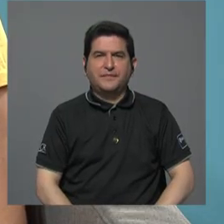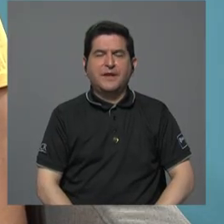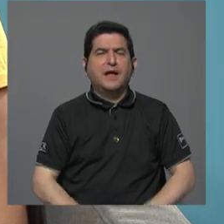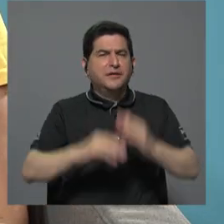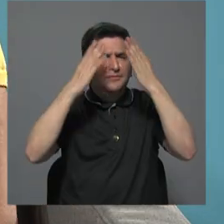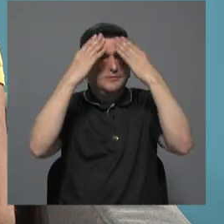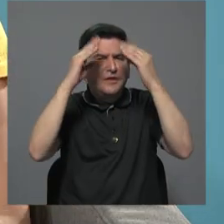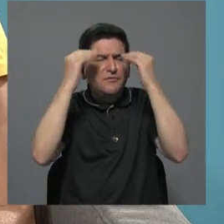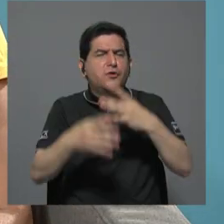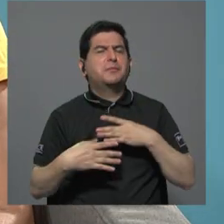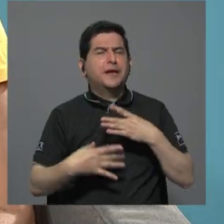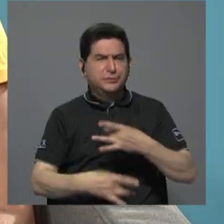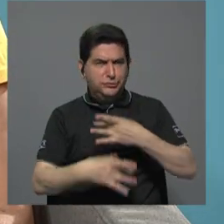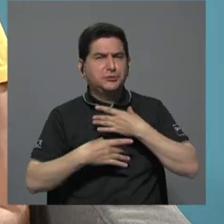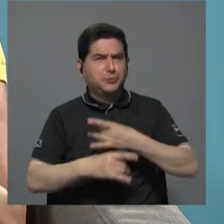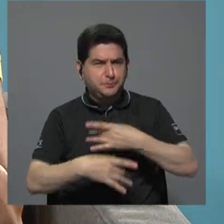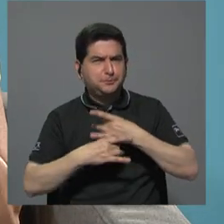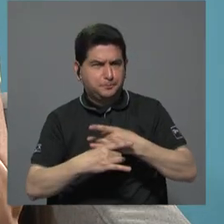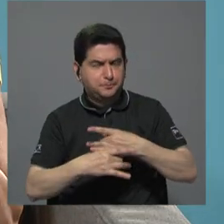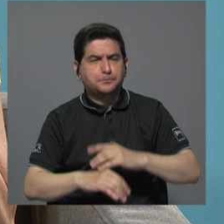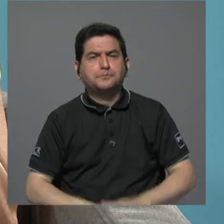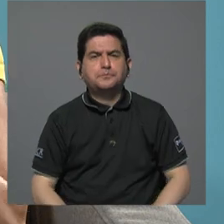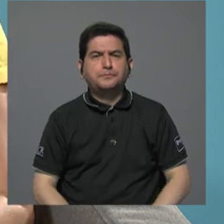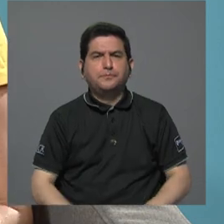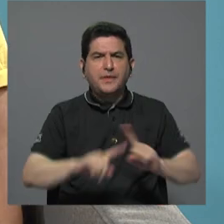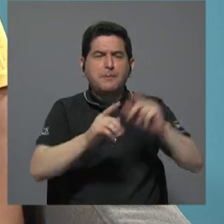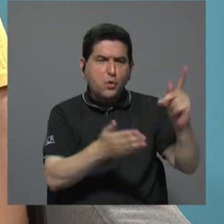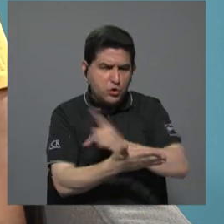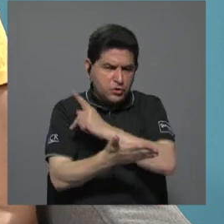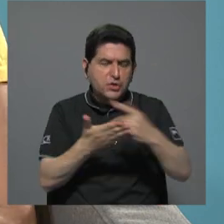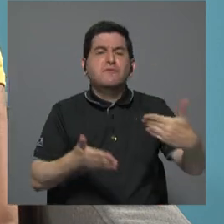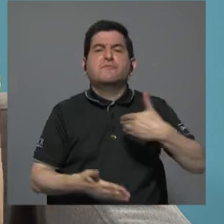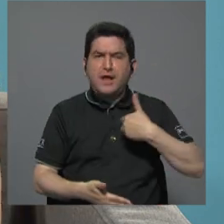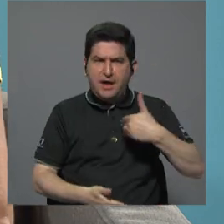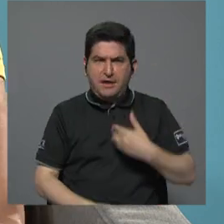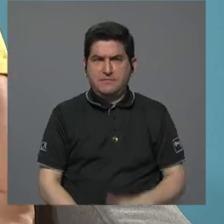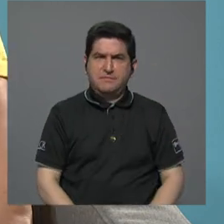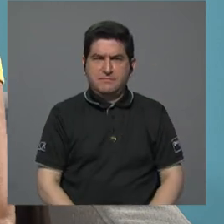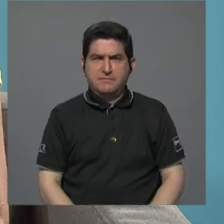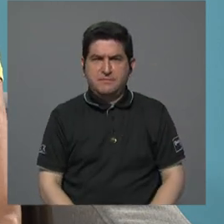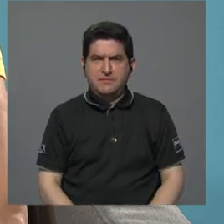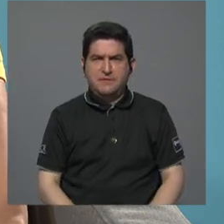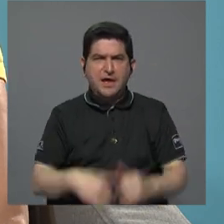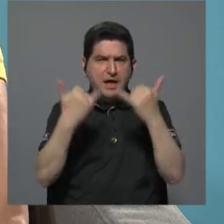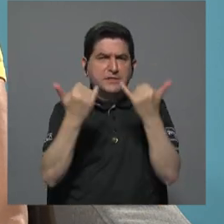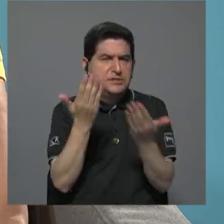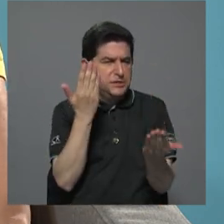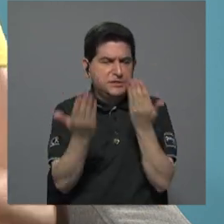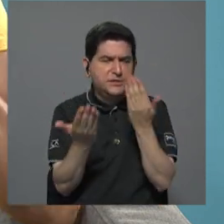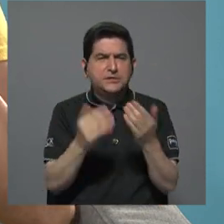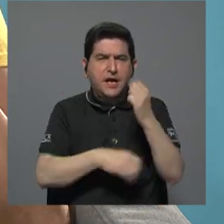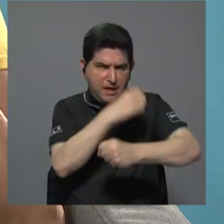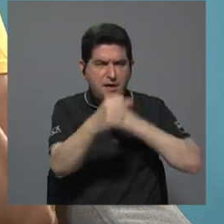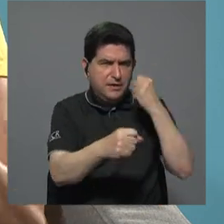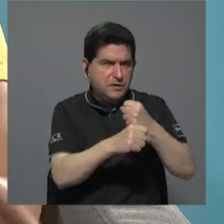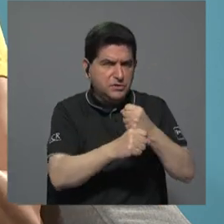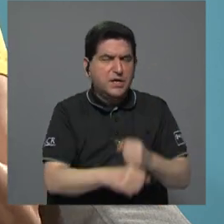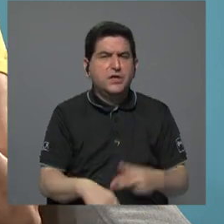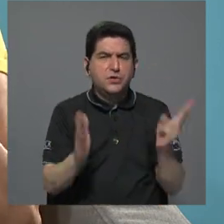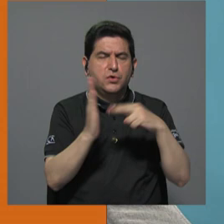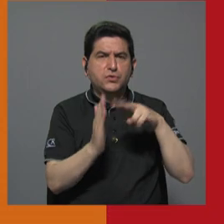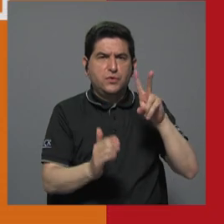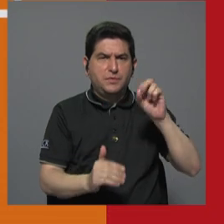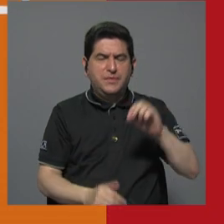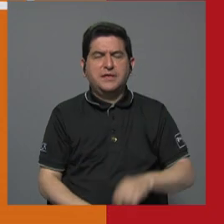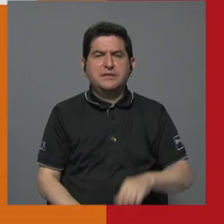unos datos que son interesantes, vamos a ver, por provincia también los tenemos. Bueno, no sé si ya hicimos la comparación con los años, decíamos que 2020,